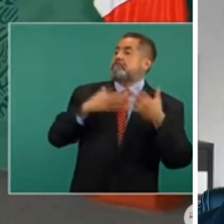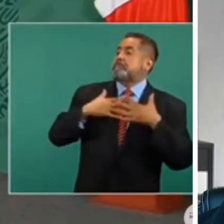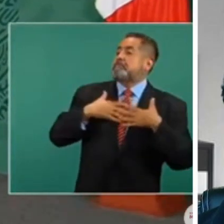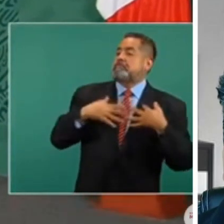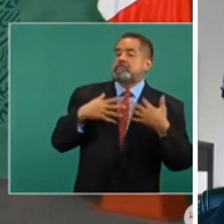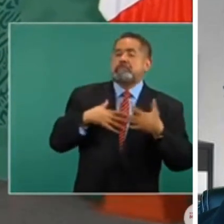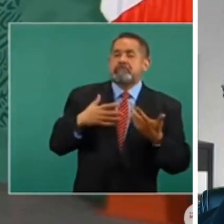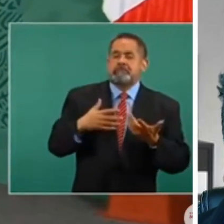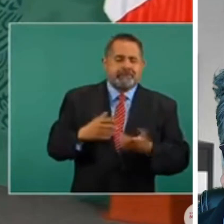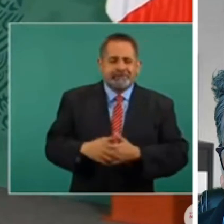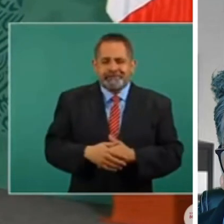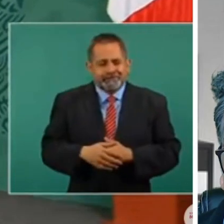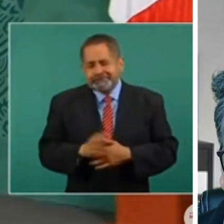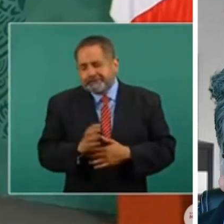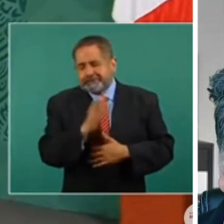Paternalismo.